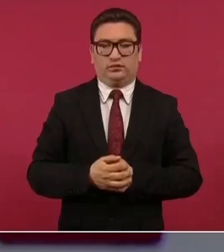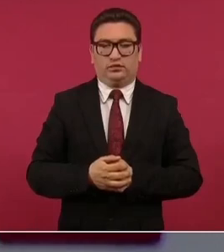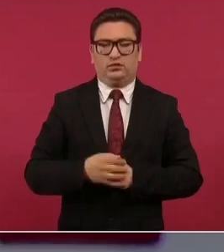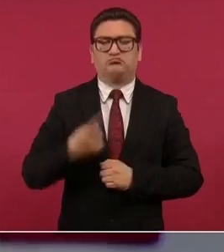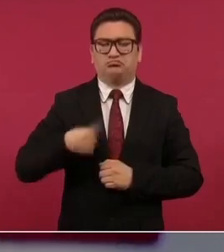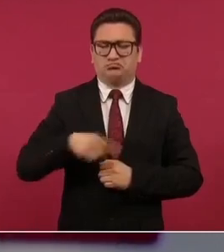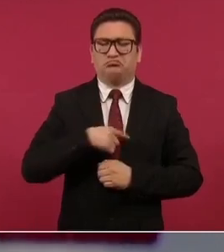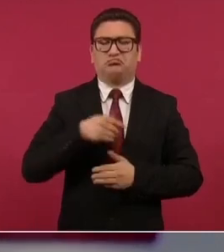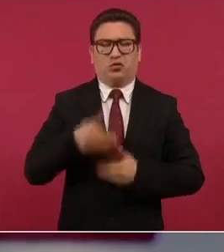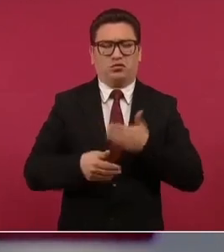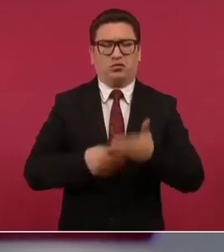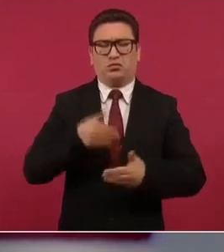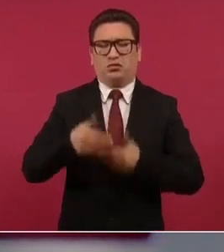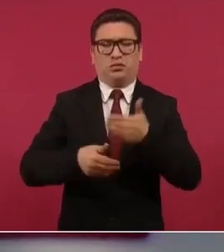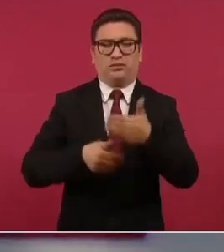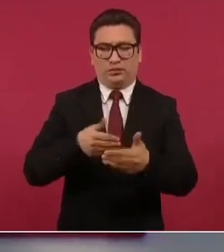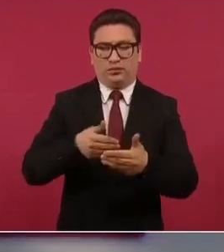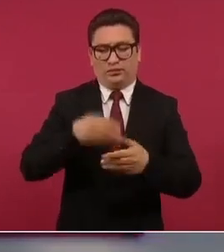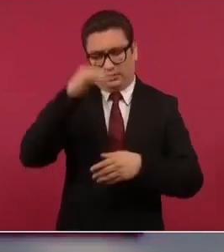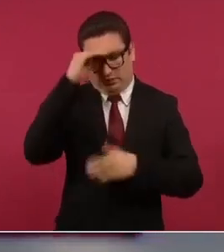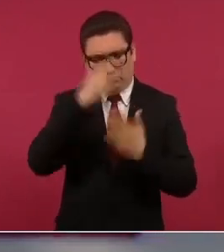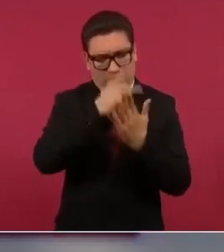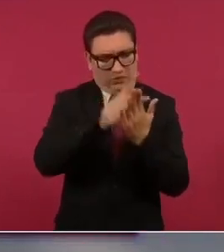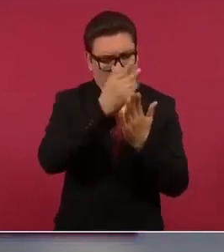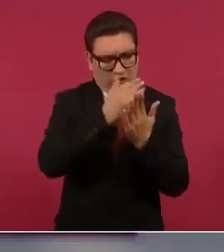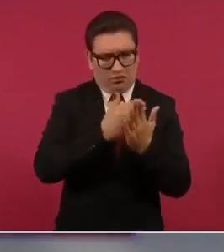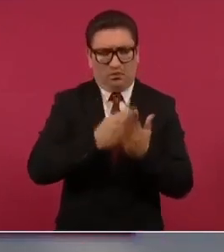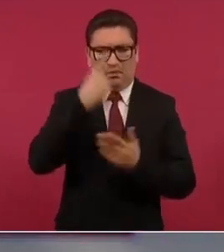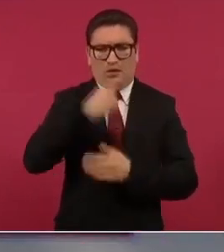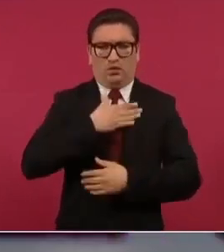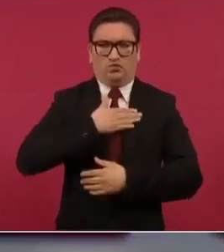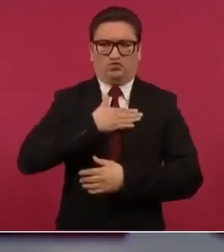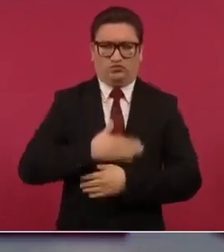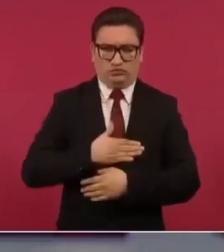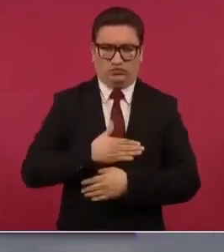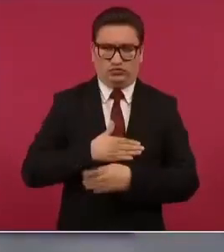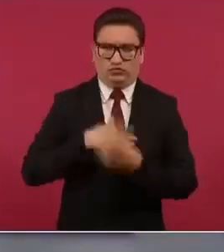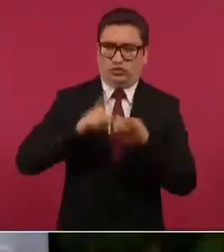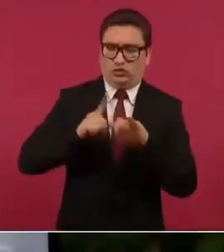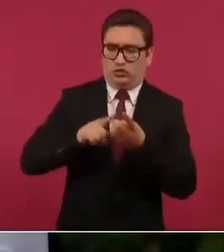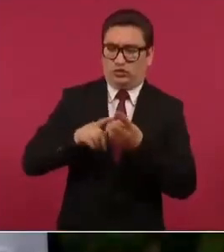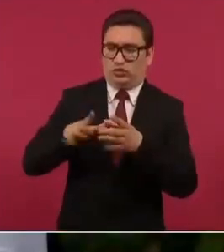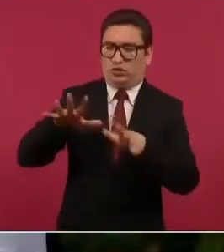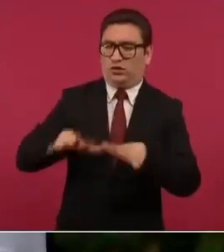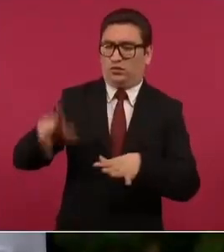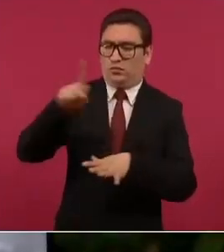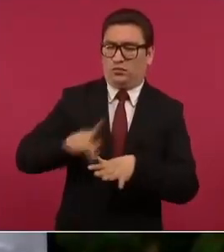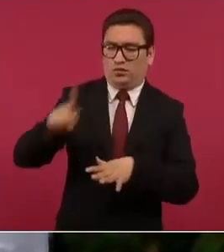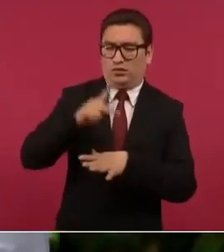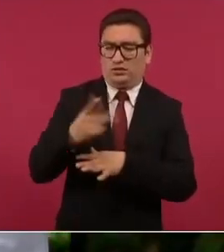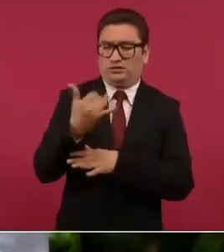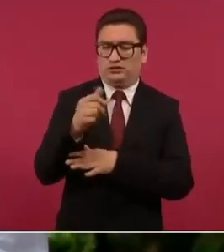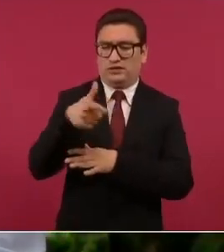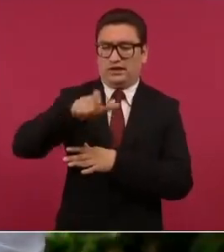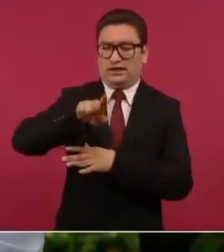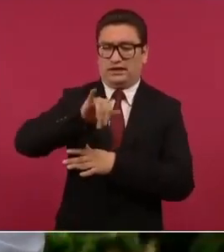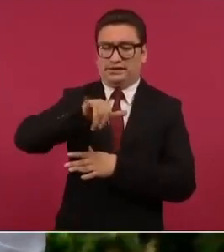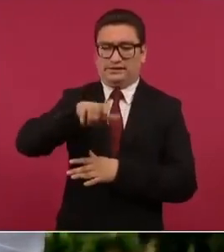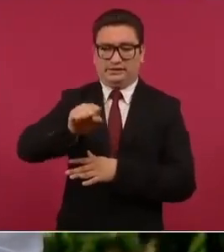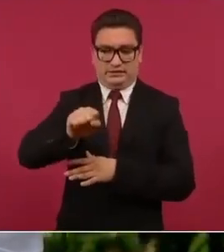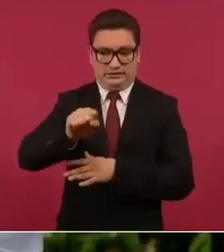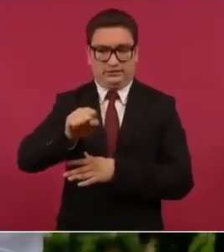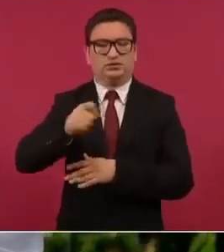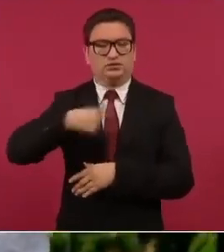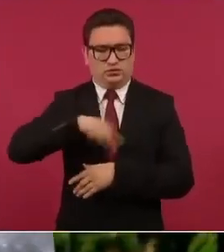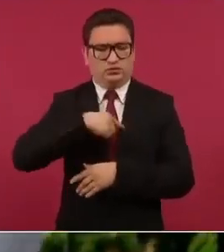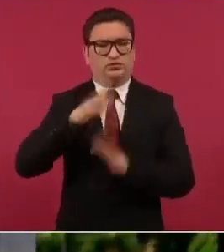en el plan de justicia a los pueblos yaquis ya empezamos a